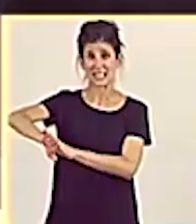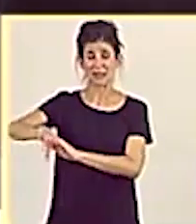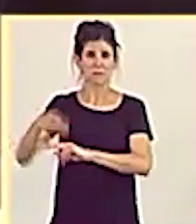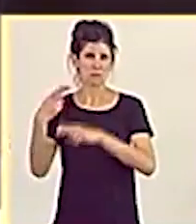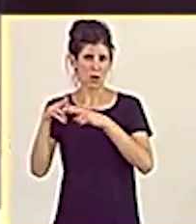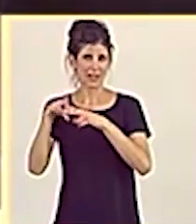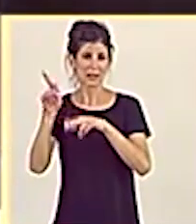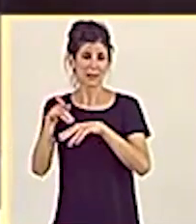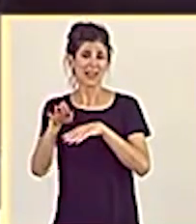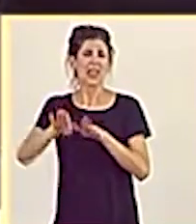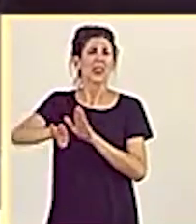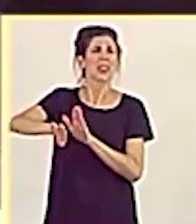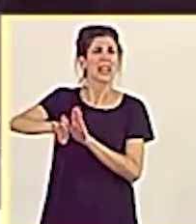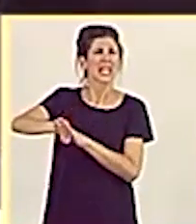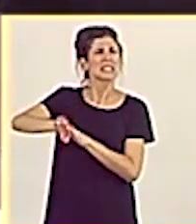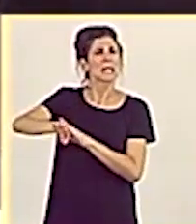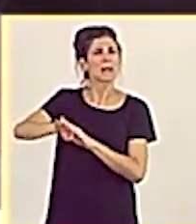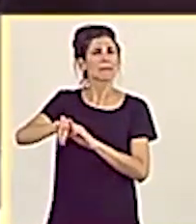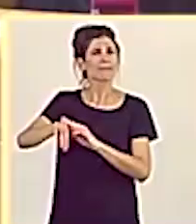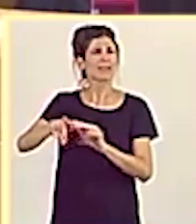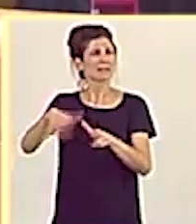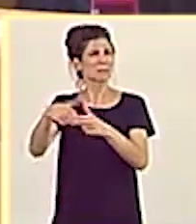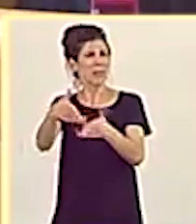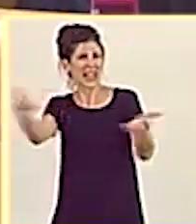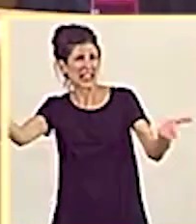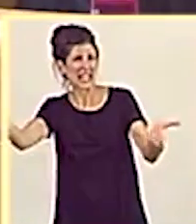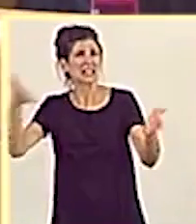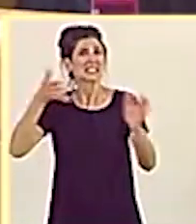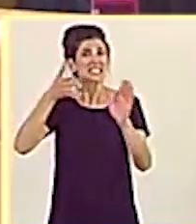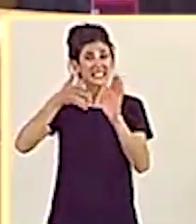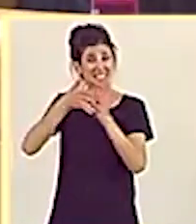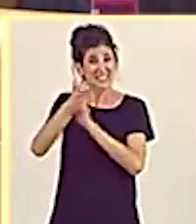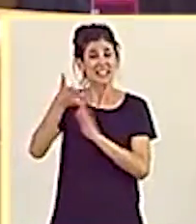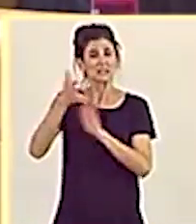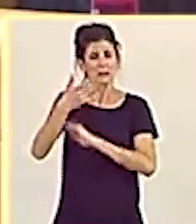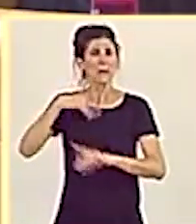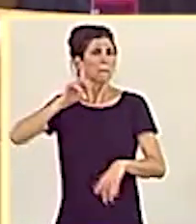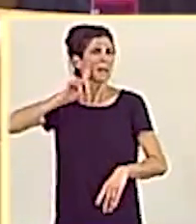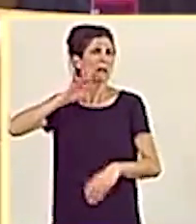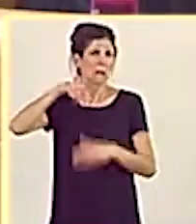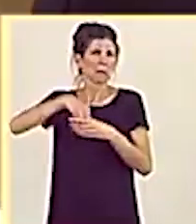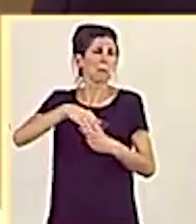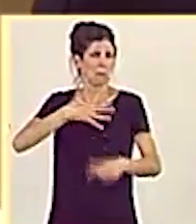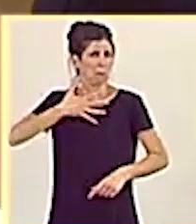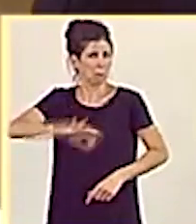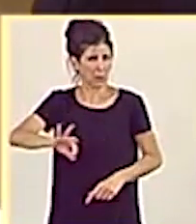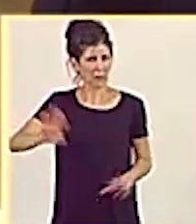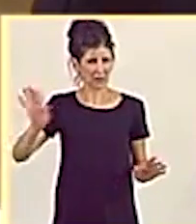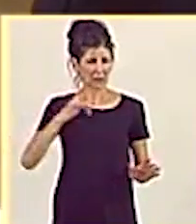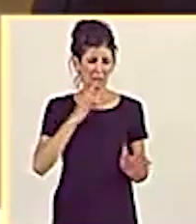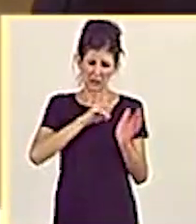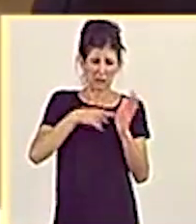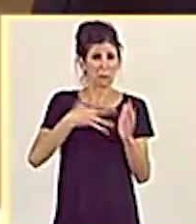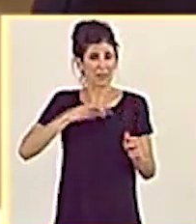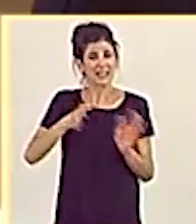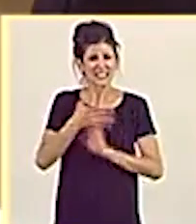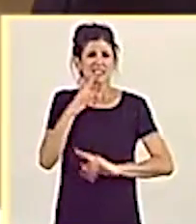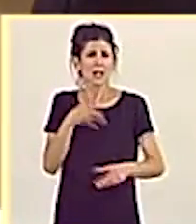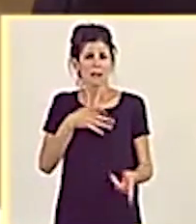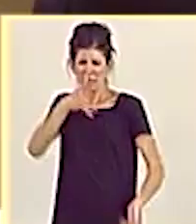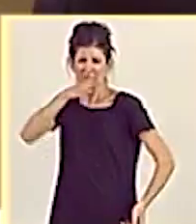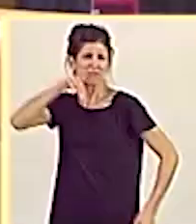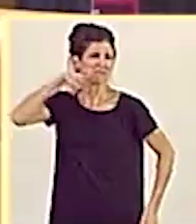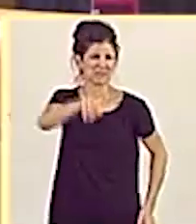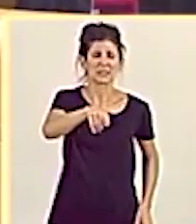la derecha mediática ha asumido que mentir es legítimo políticamente. No importa que las acusaciones queden en nada.